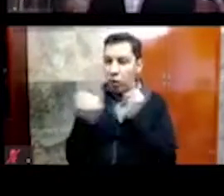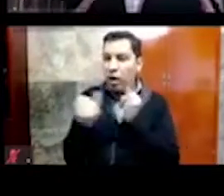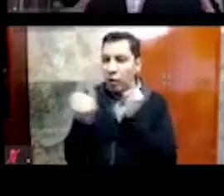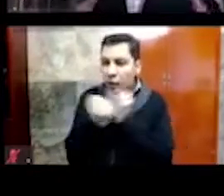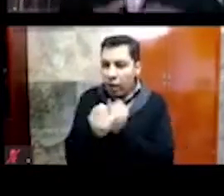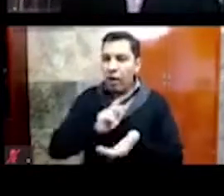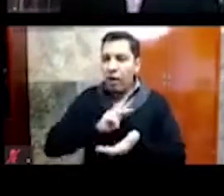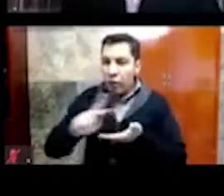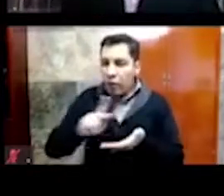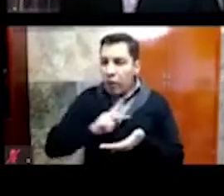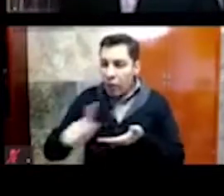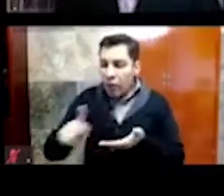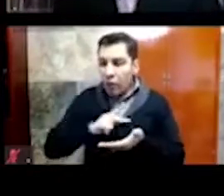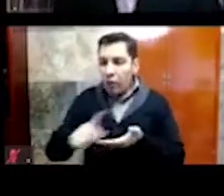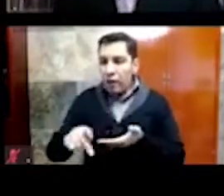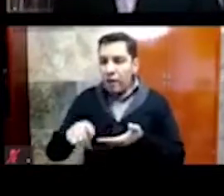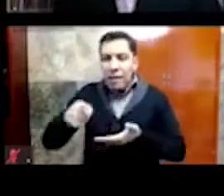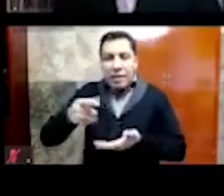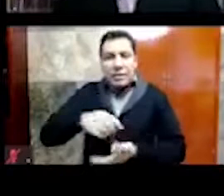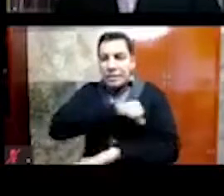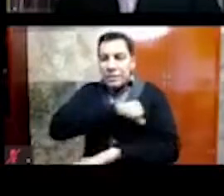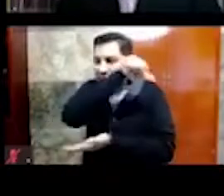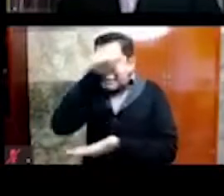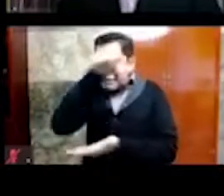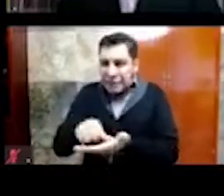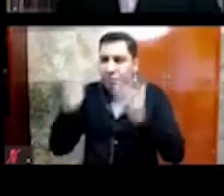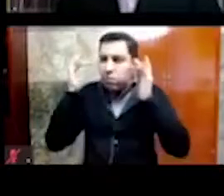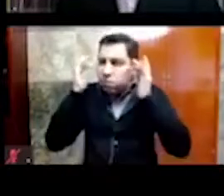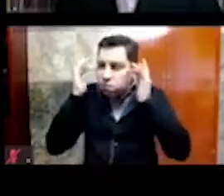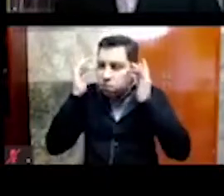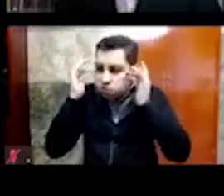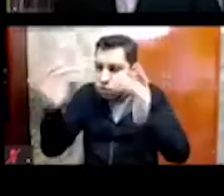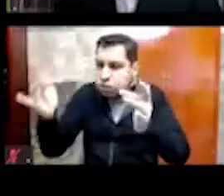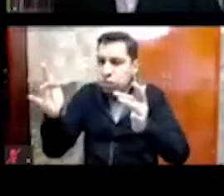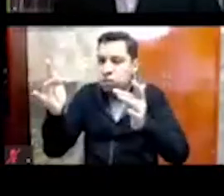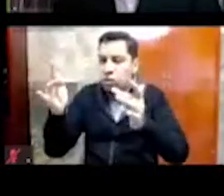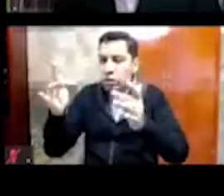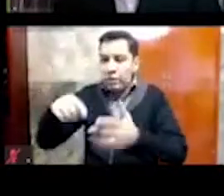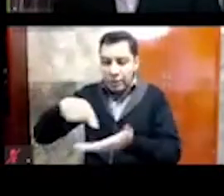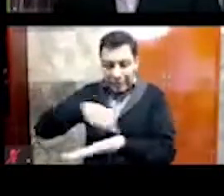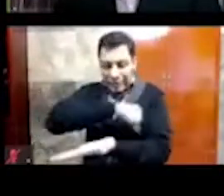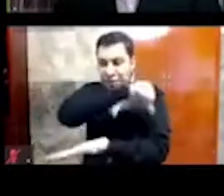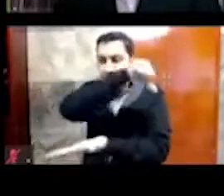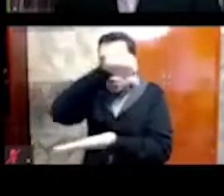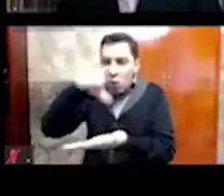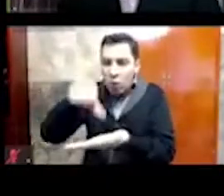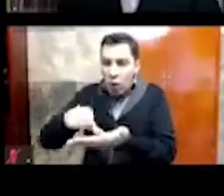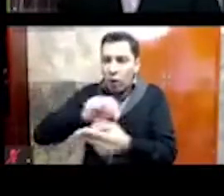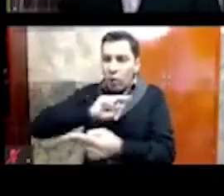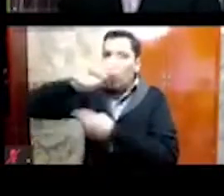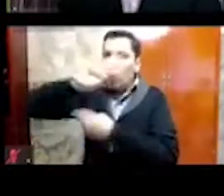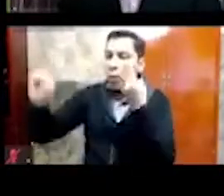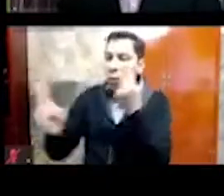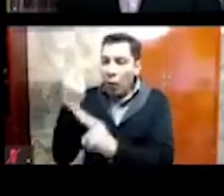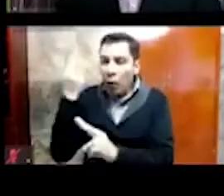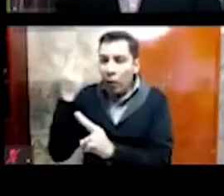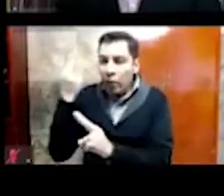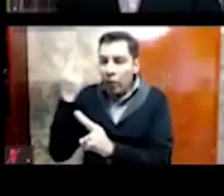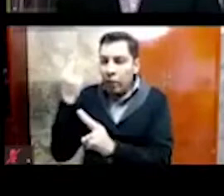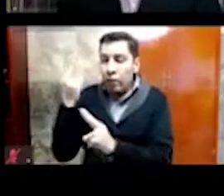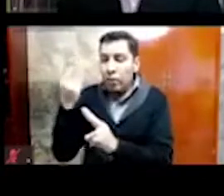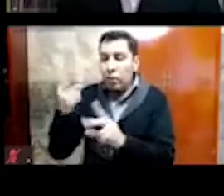era el centro ceremonial, era el centro del universo, la ciudad de Tenochtitlán, una ciudad totalmente